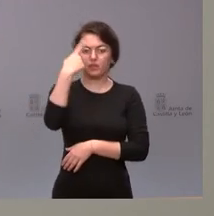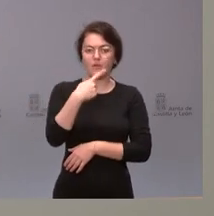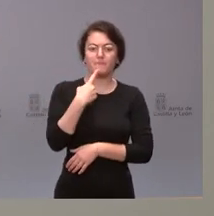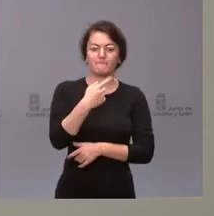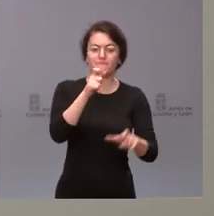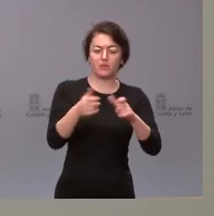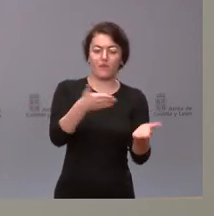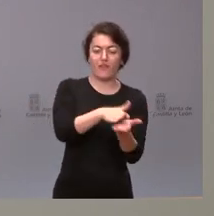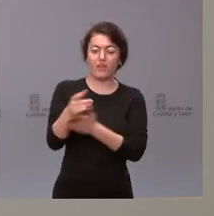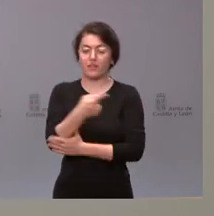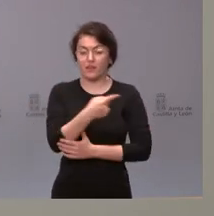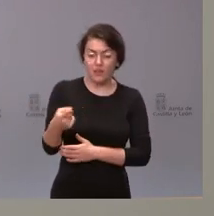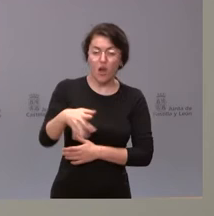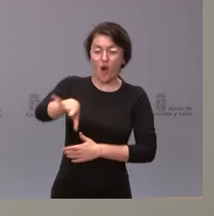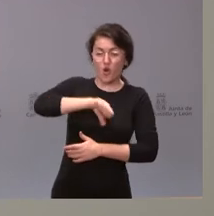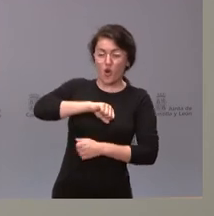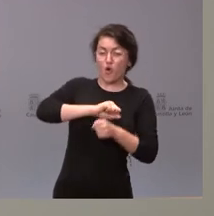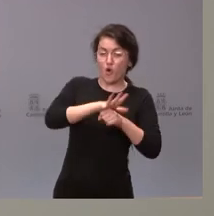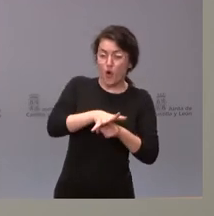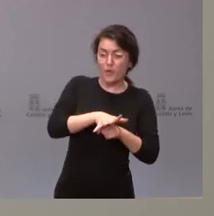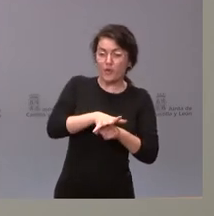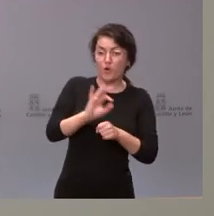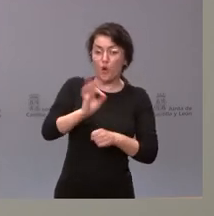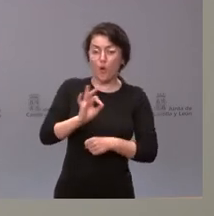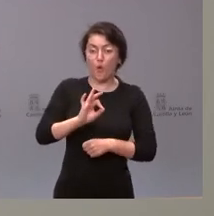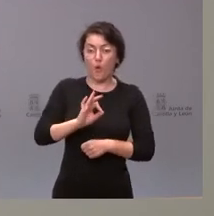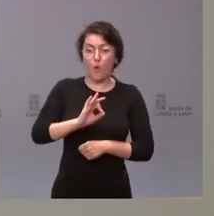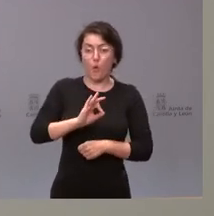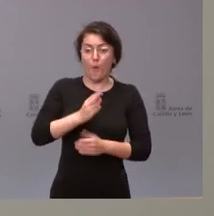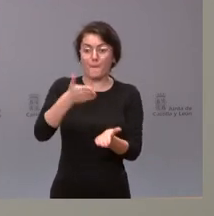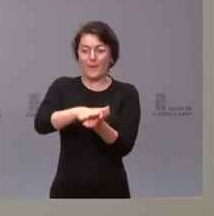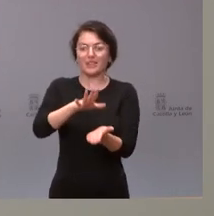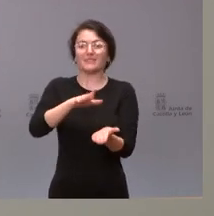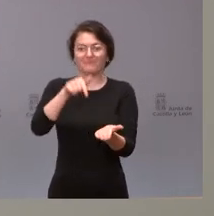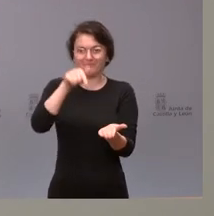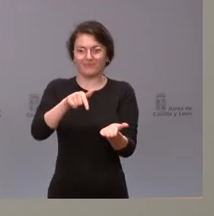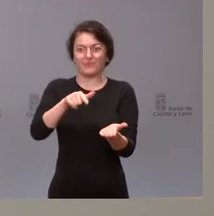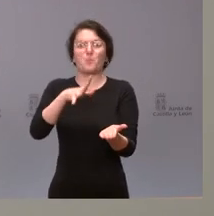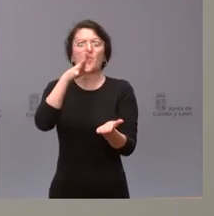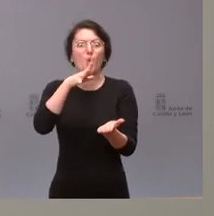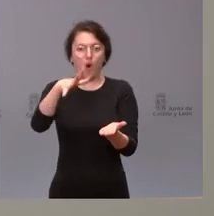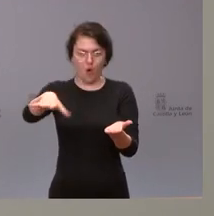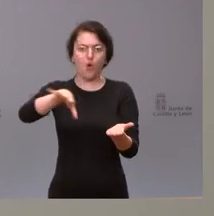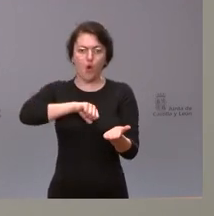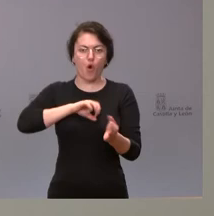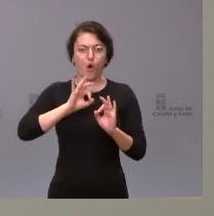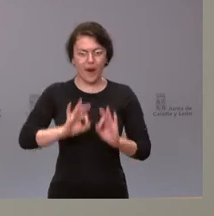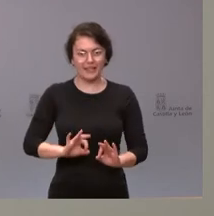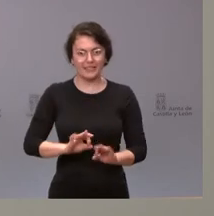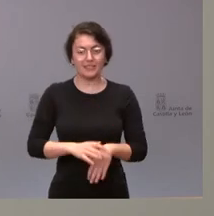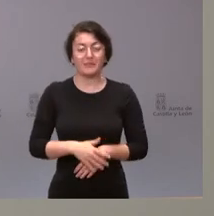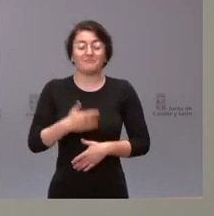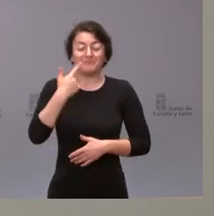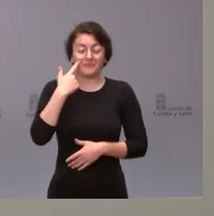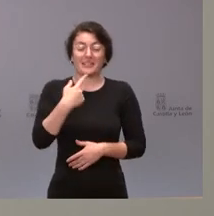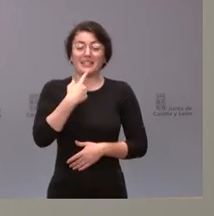personas fallecen con COVID o cuántas mueren por COVID. No es tanto que se les haga la prueba post-mortem, sino que